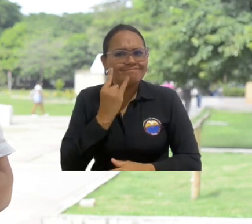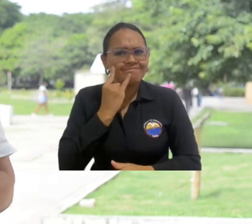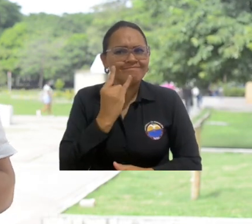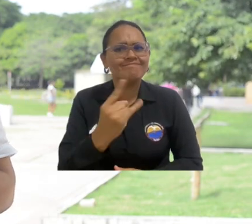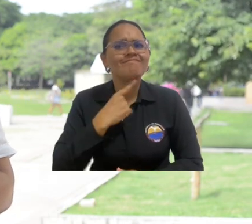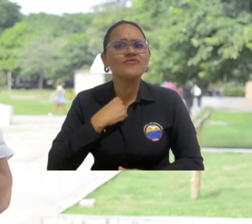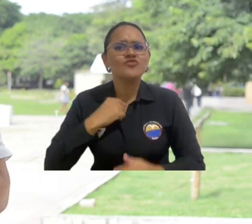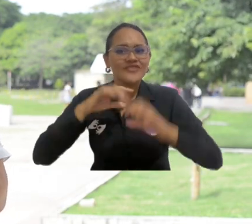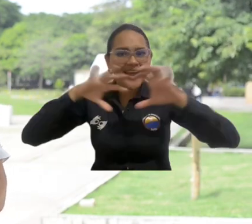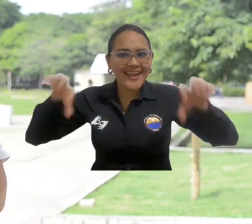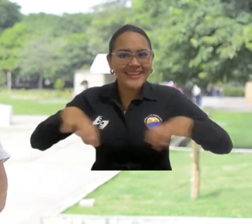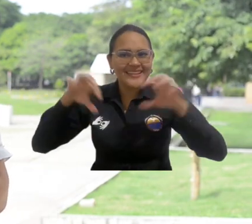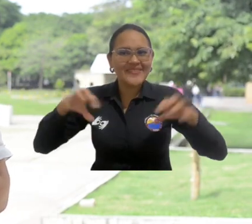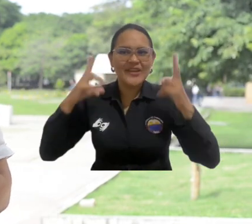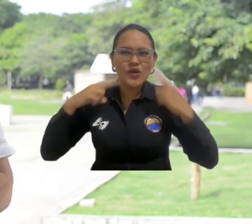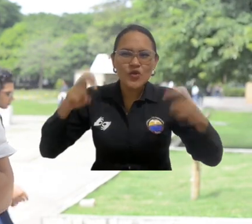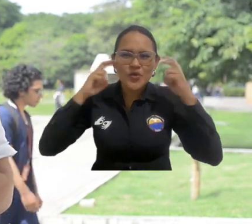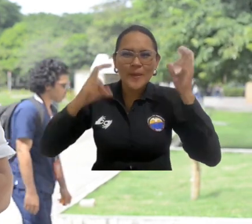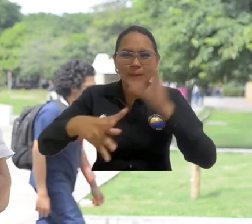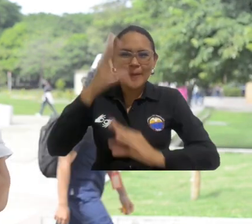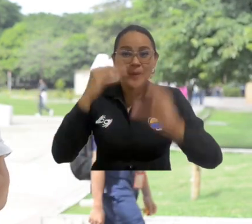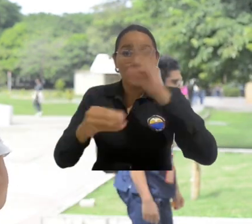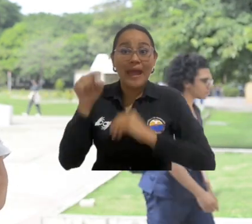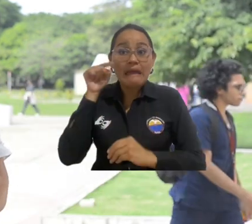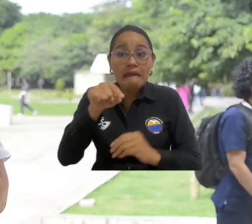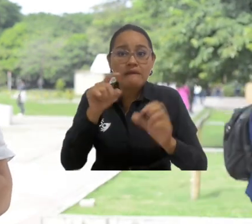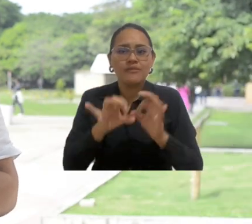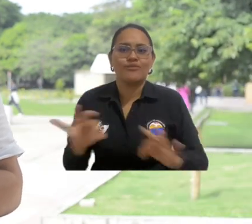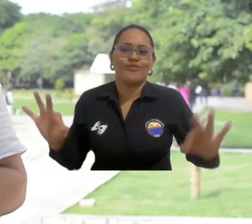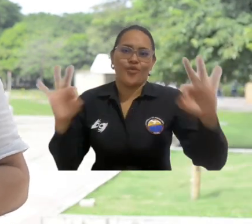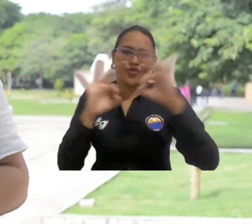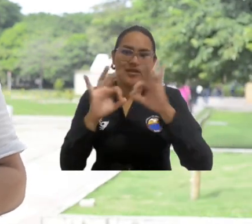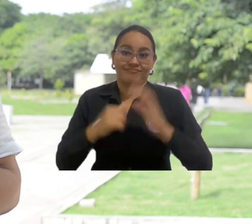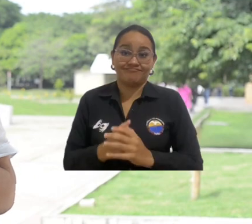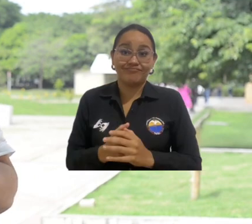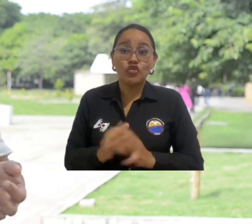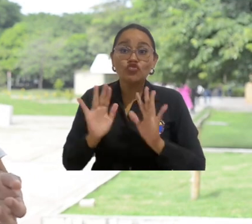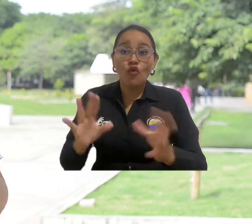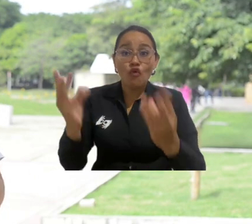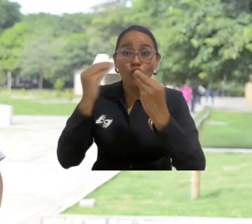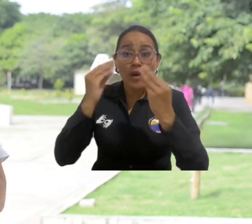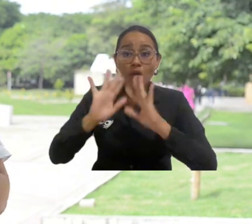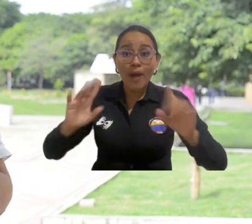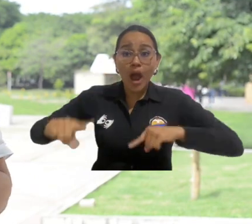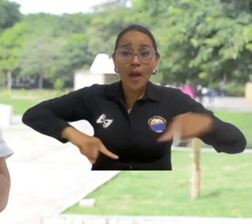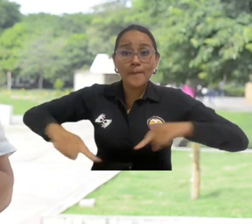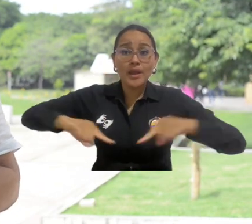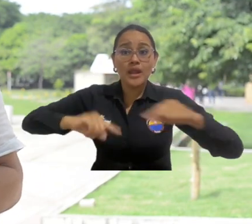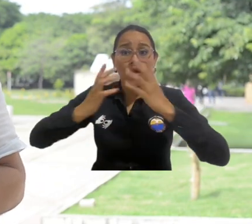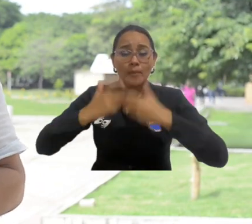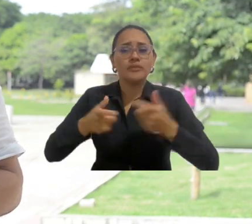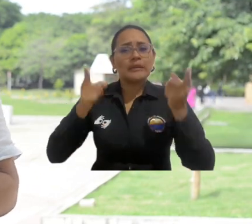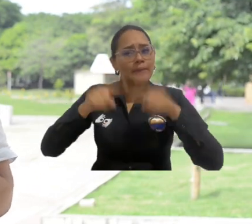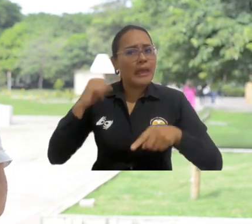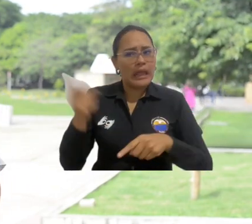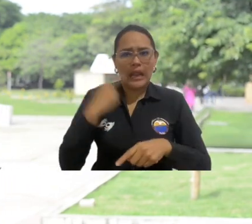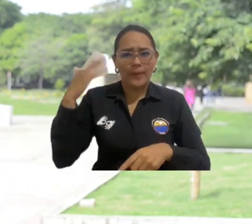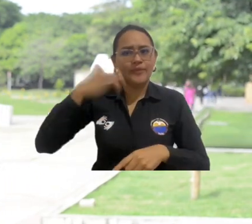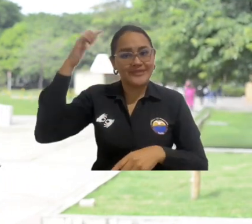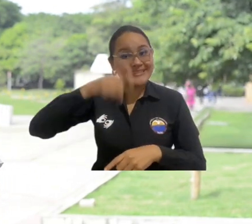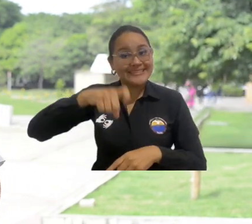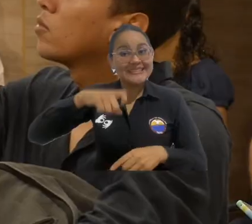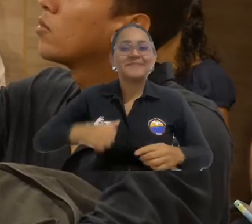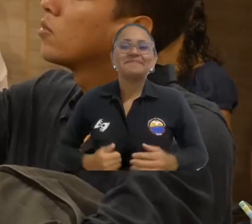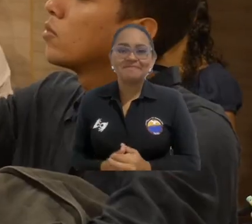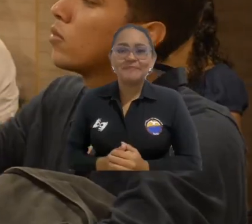por estas actividades de generación de conocimiento que son muy importantes para la formación no solo del administrador sino de un profesional a la carta